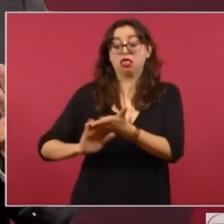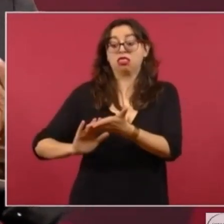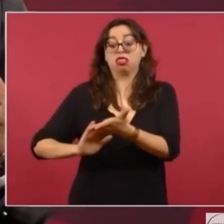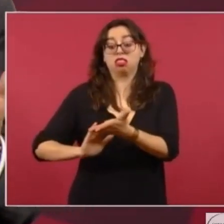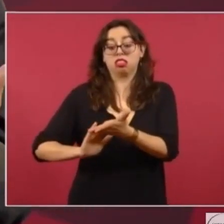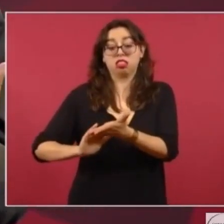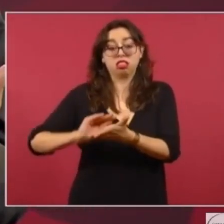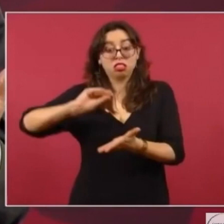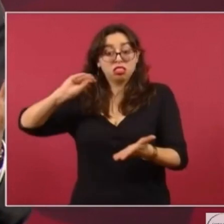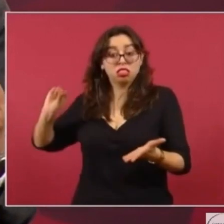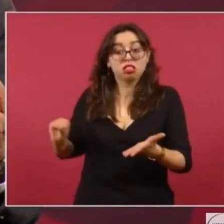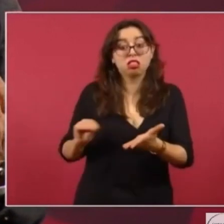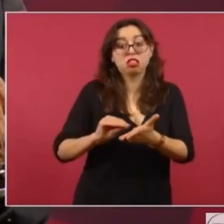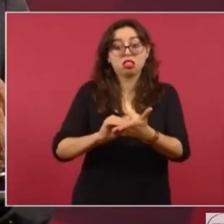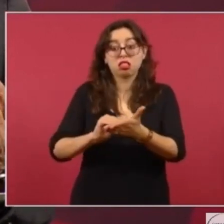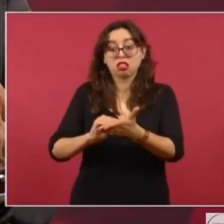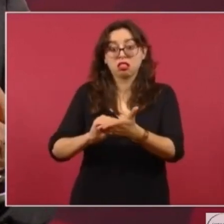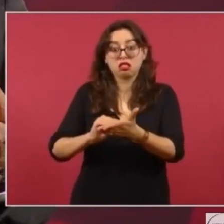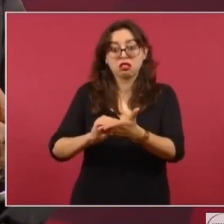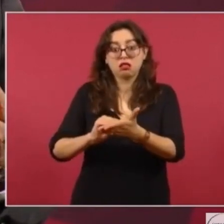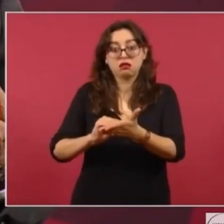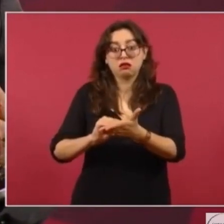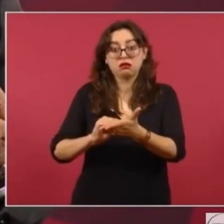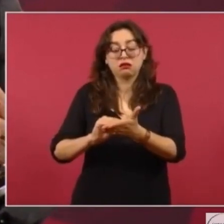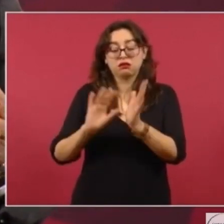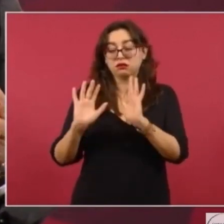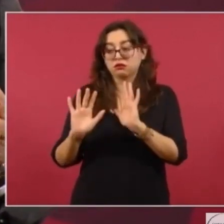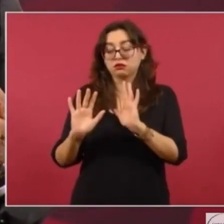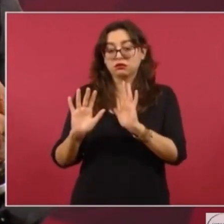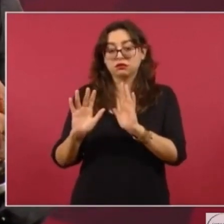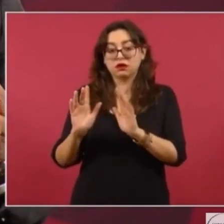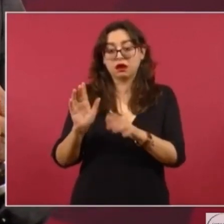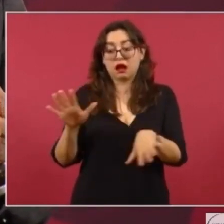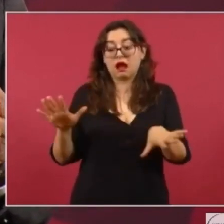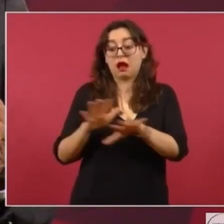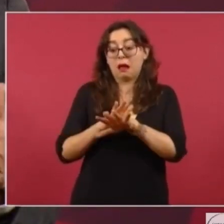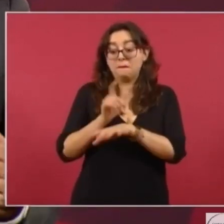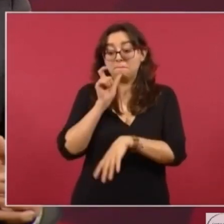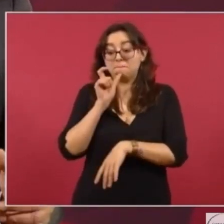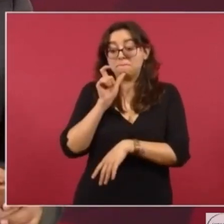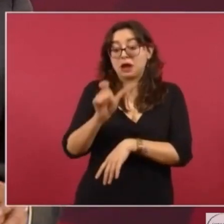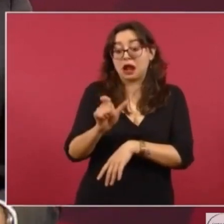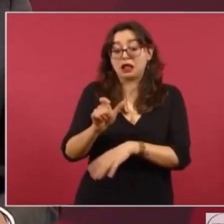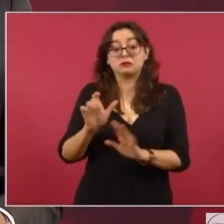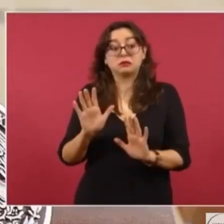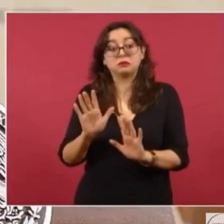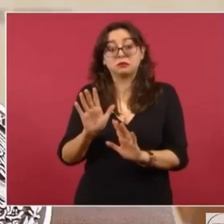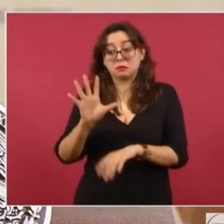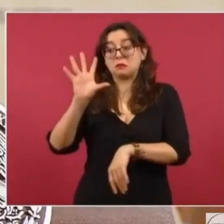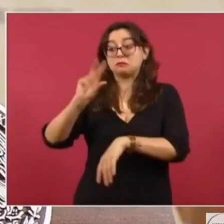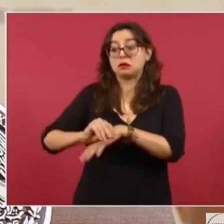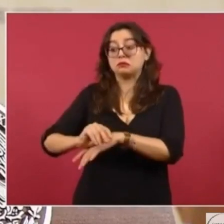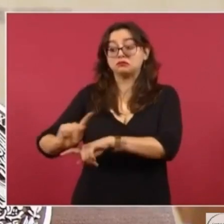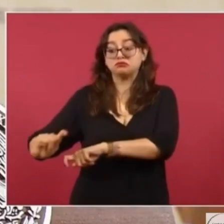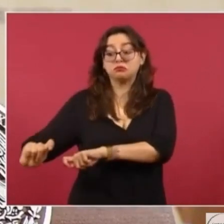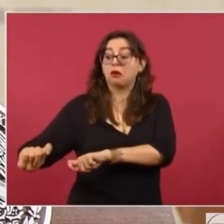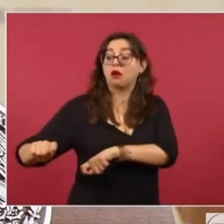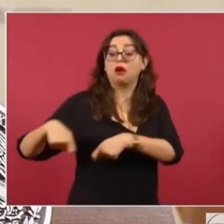artículos para entregar los bienes del pueblo, de la Nación, a particulares, extranjeros.